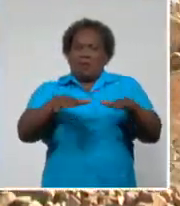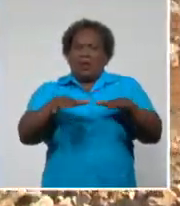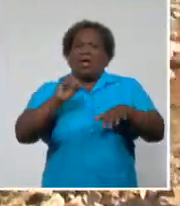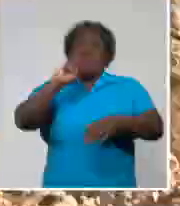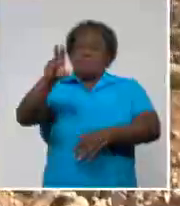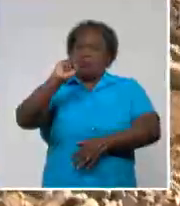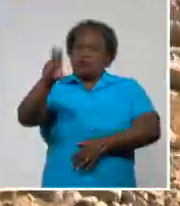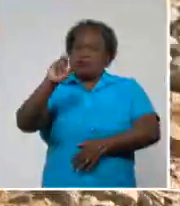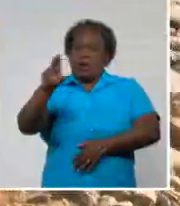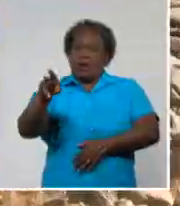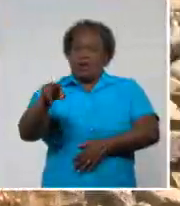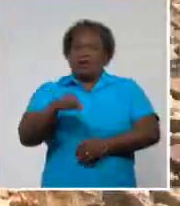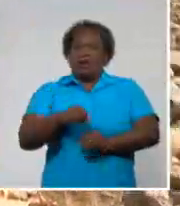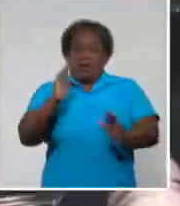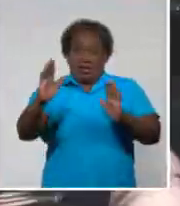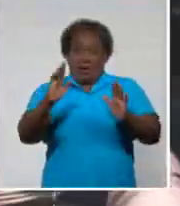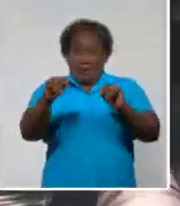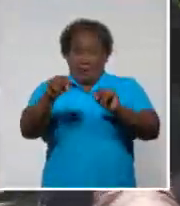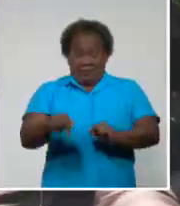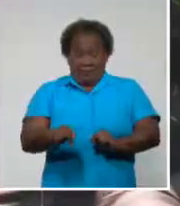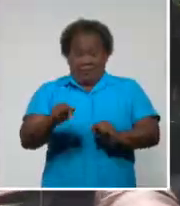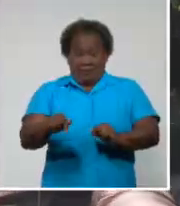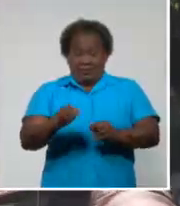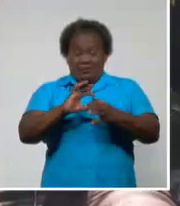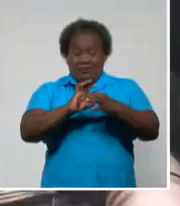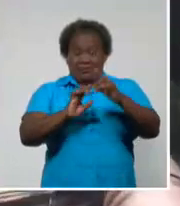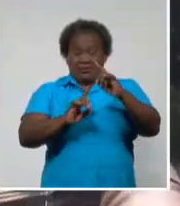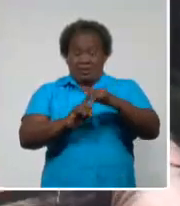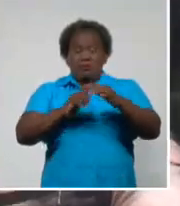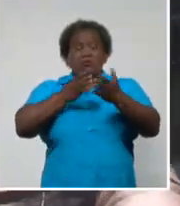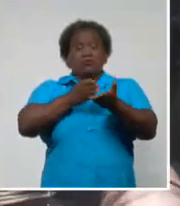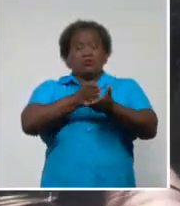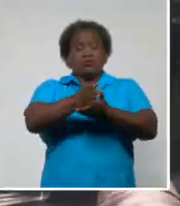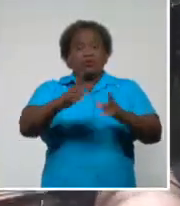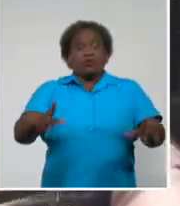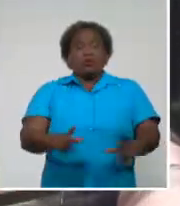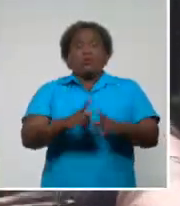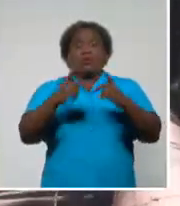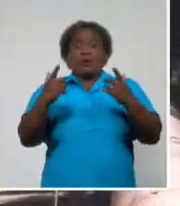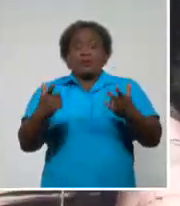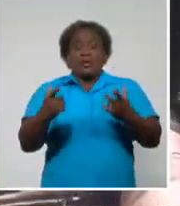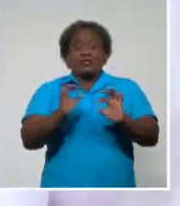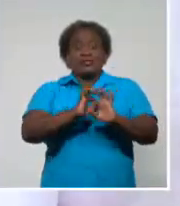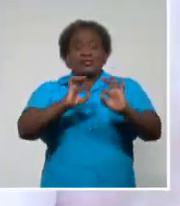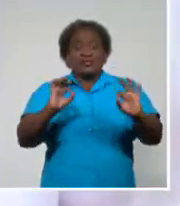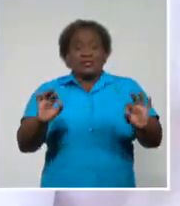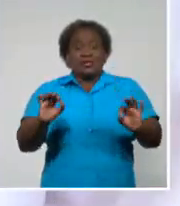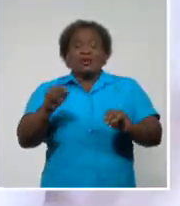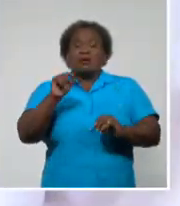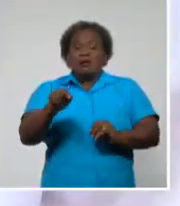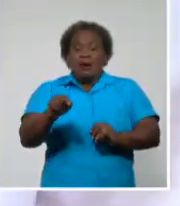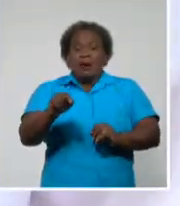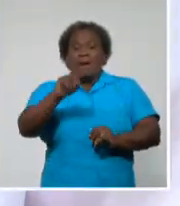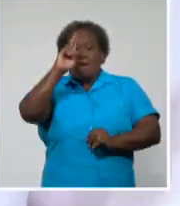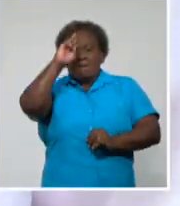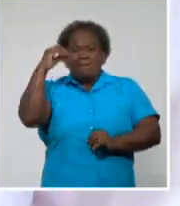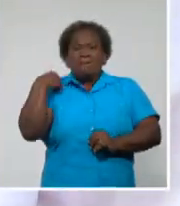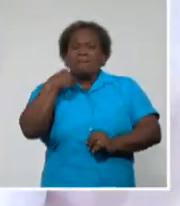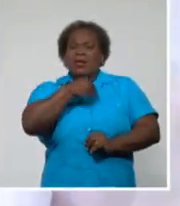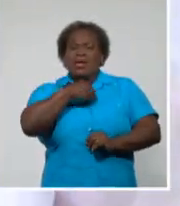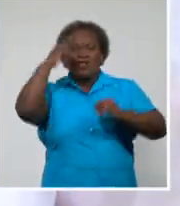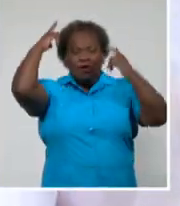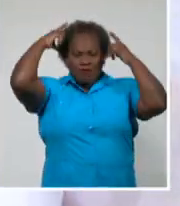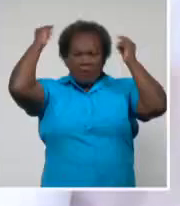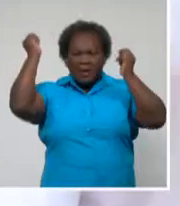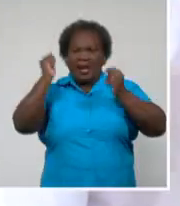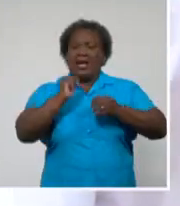nueva normalidad implica que Guantánamo sigue el modelaje en el cumplimiento de los protocolos sanitarios, con el rol del médico y enfermera de la familia en el pesquisaje